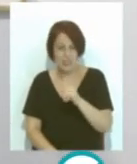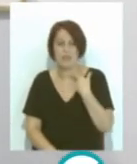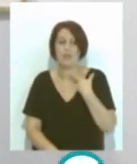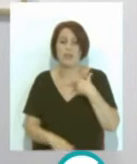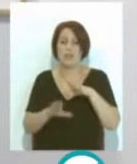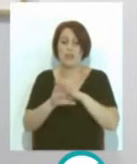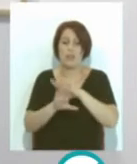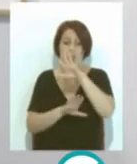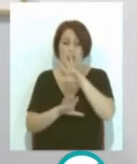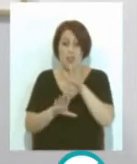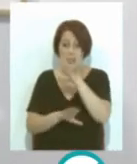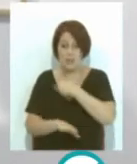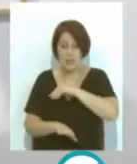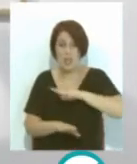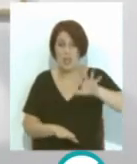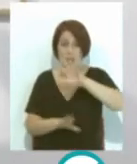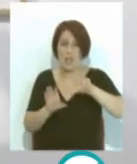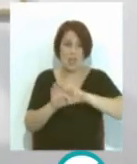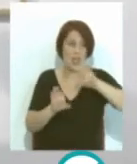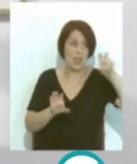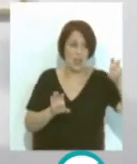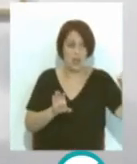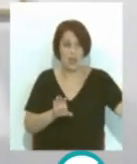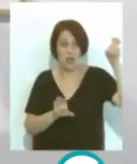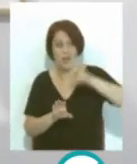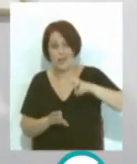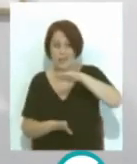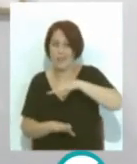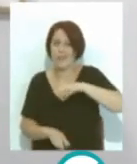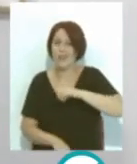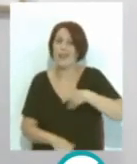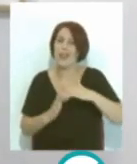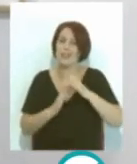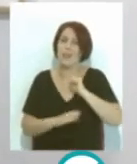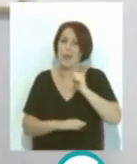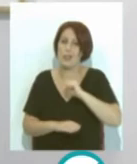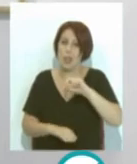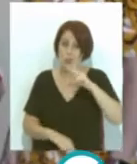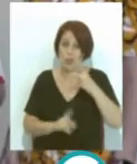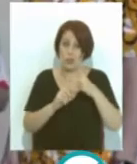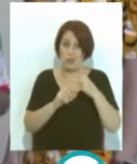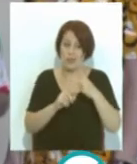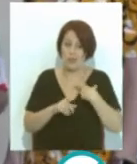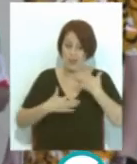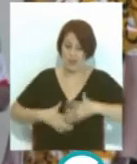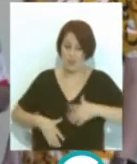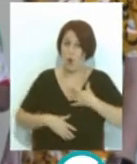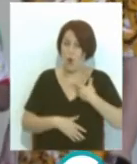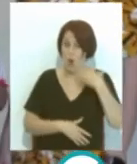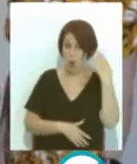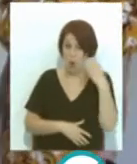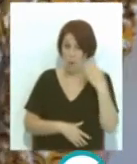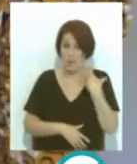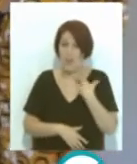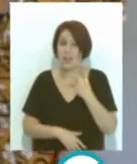situarse aquí en la Casamatas del Baluarte de la Candelaria en dos exposiciones una primera a los tipos en el Carnaval de la Barranquilla de